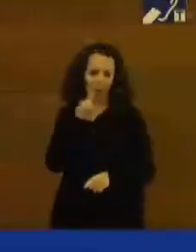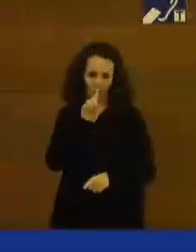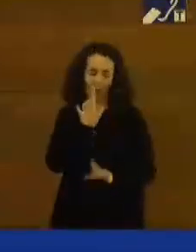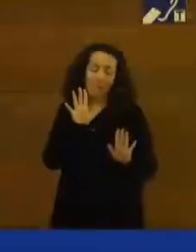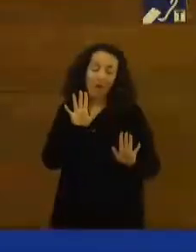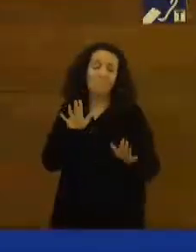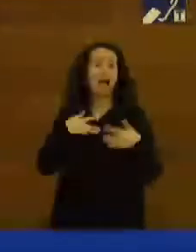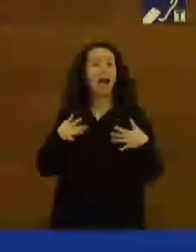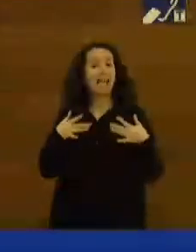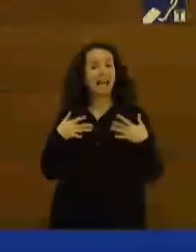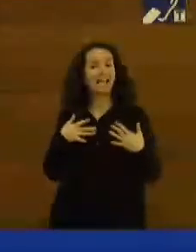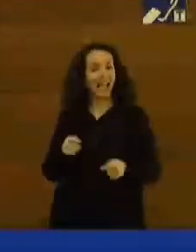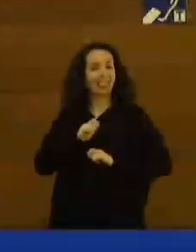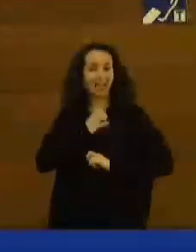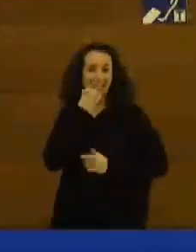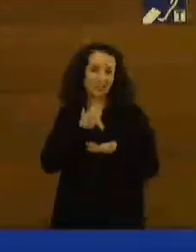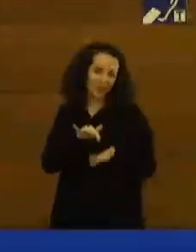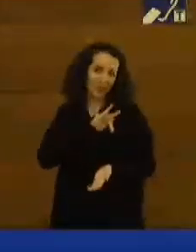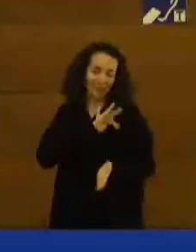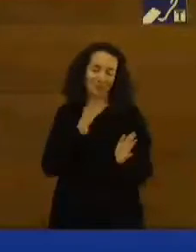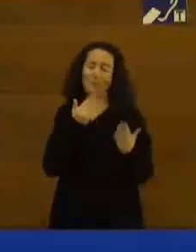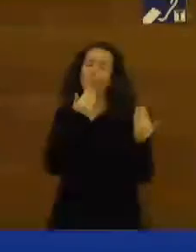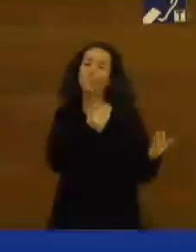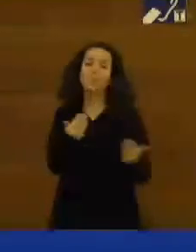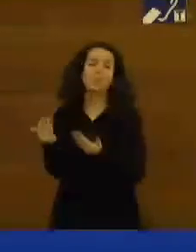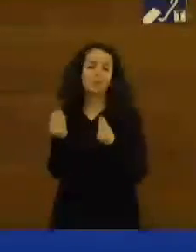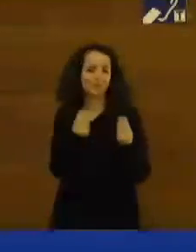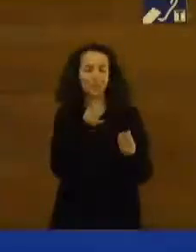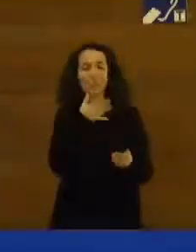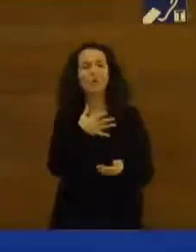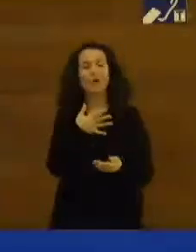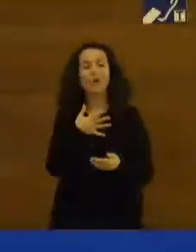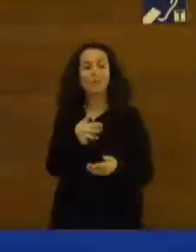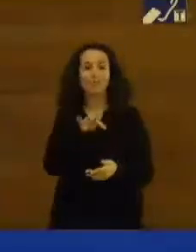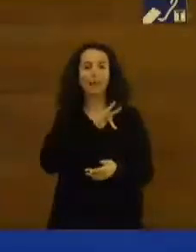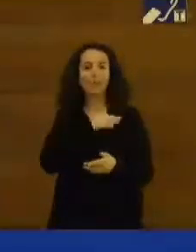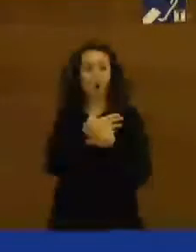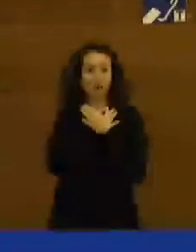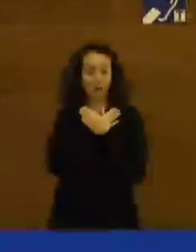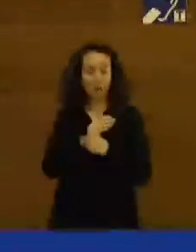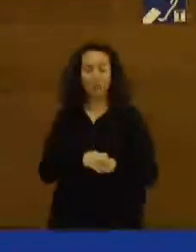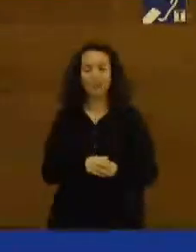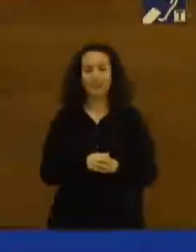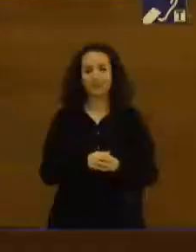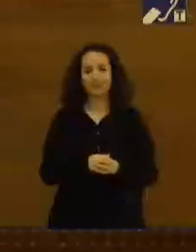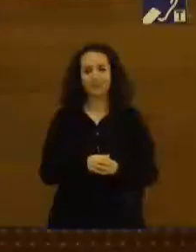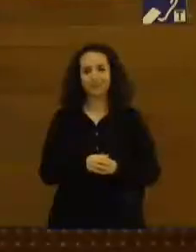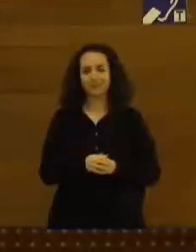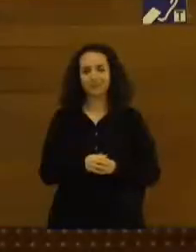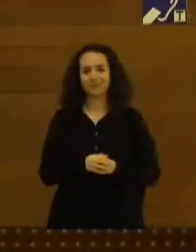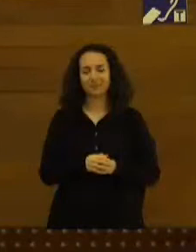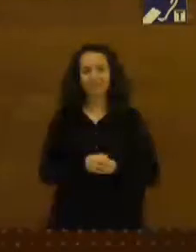mucho cuando nos los dan. O sea, que muchísimas gracias Naturgy por este premio, que es una...